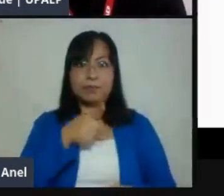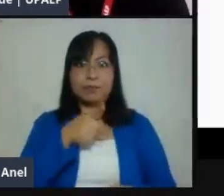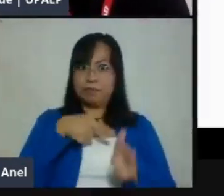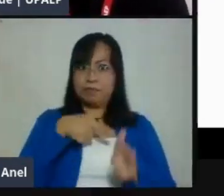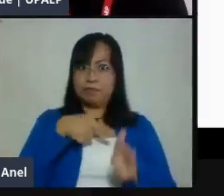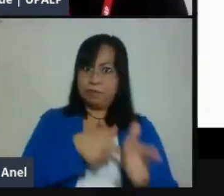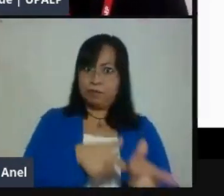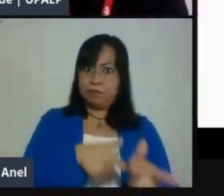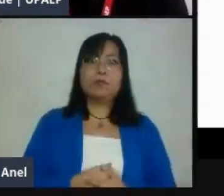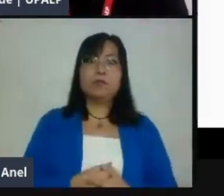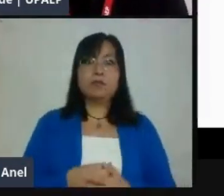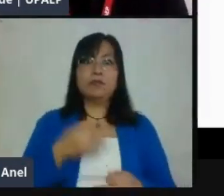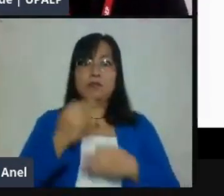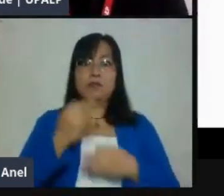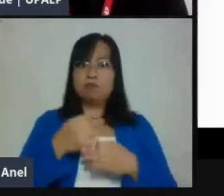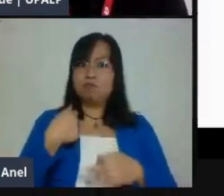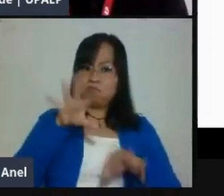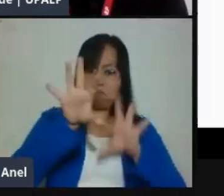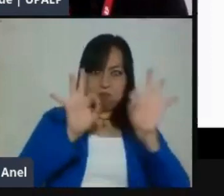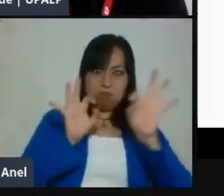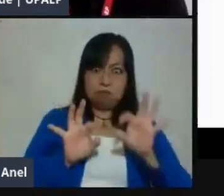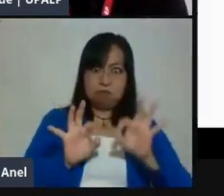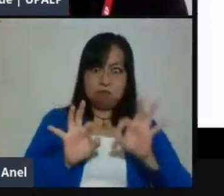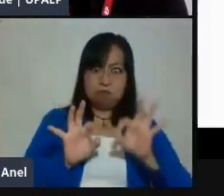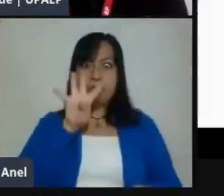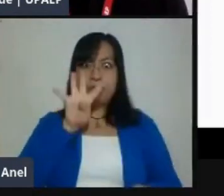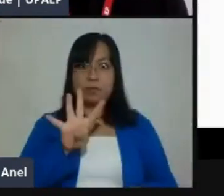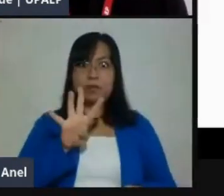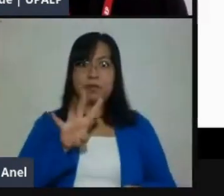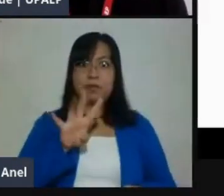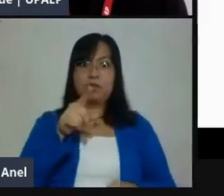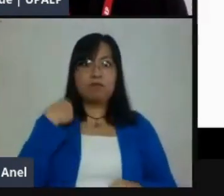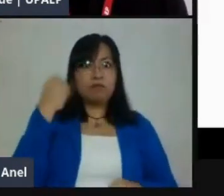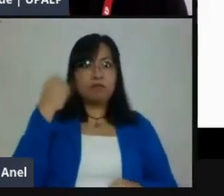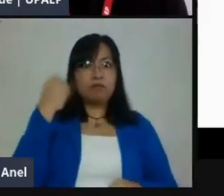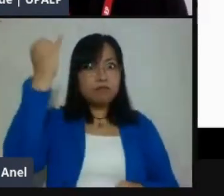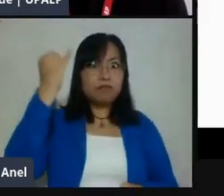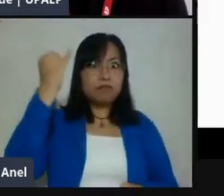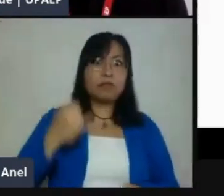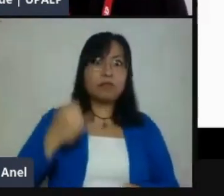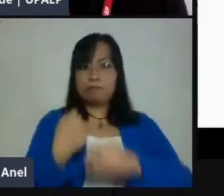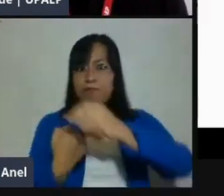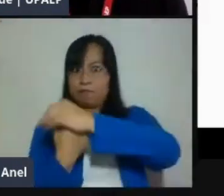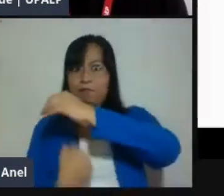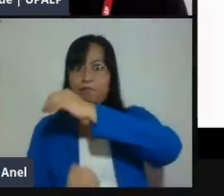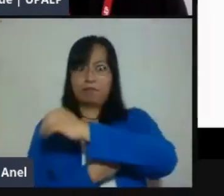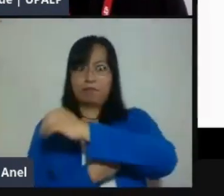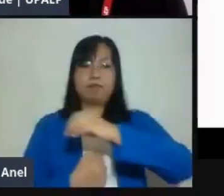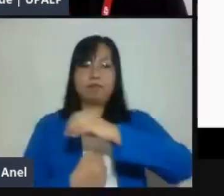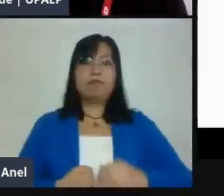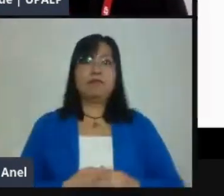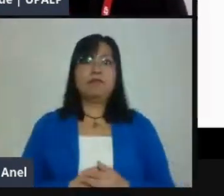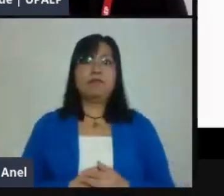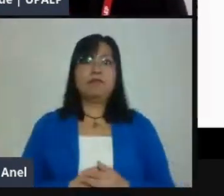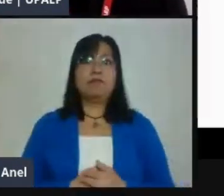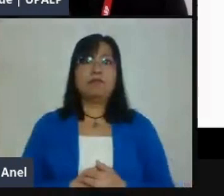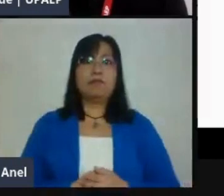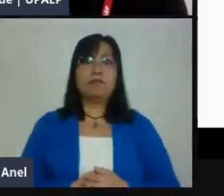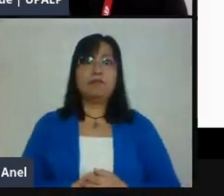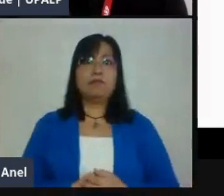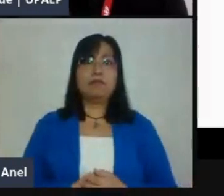tratar de resumir a cuatro pilares para que tengamos un buen vínculo casa y escuela.